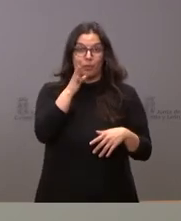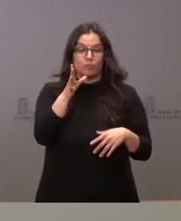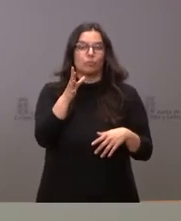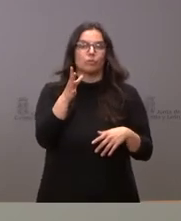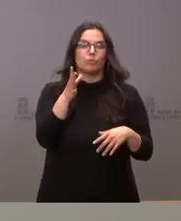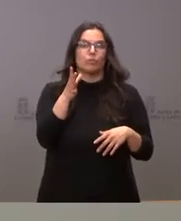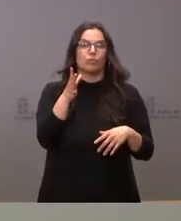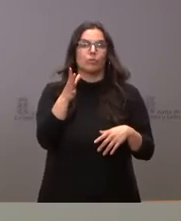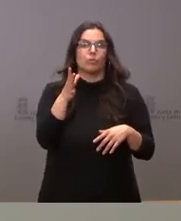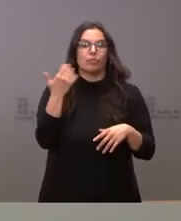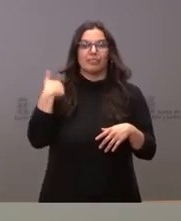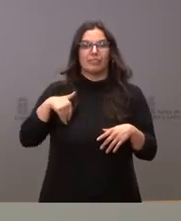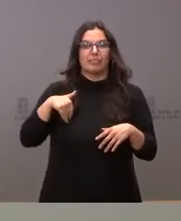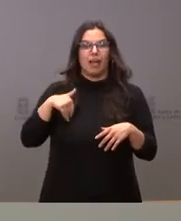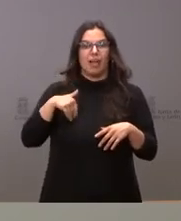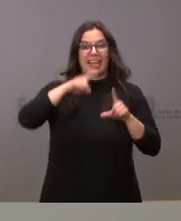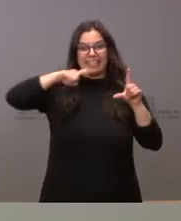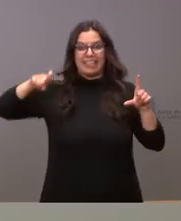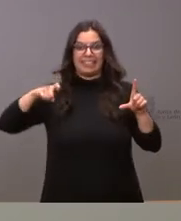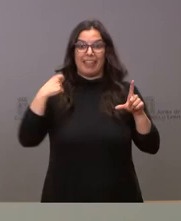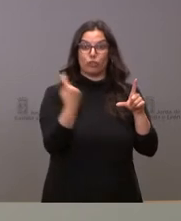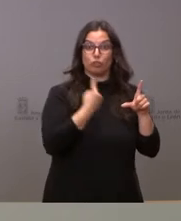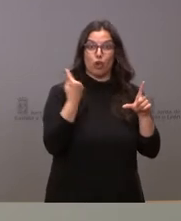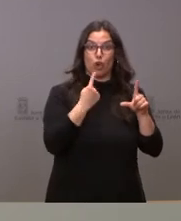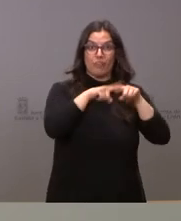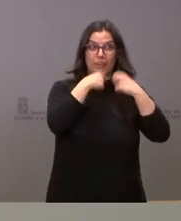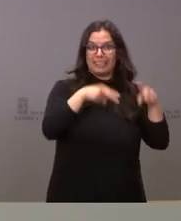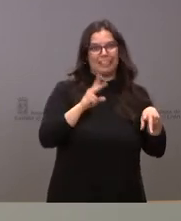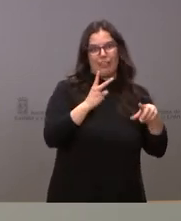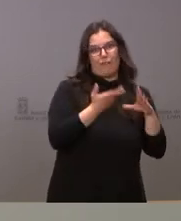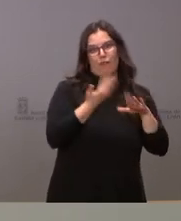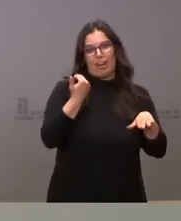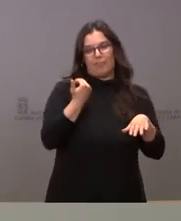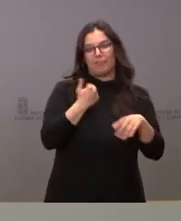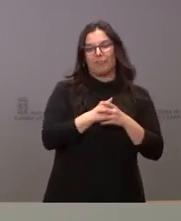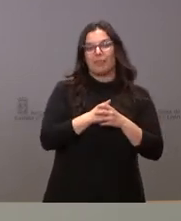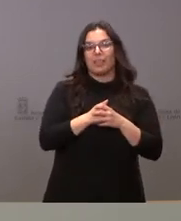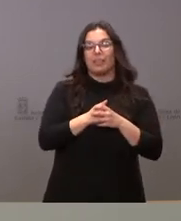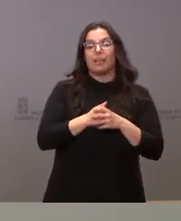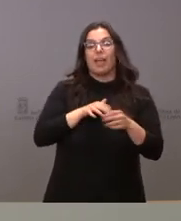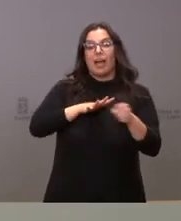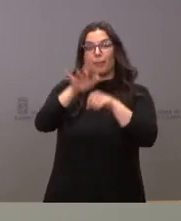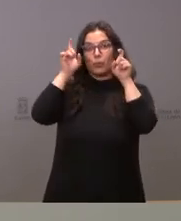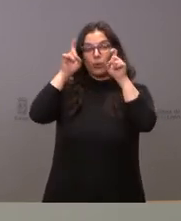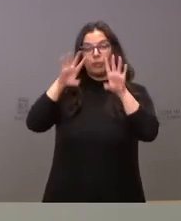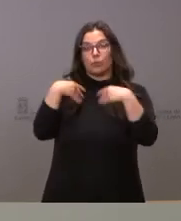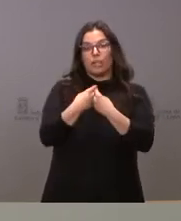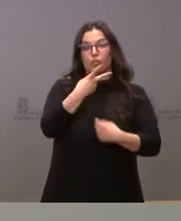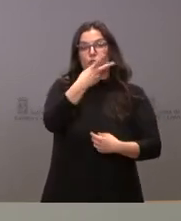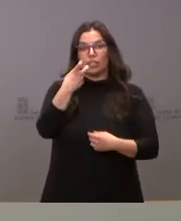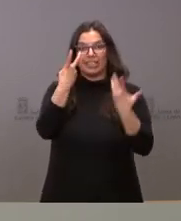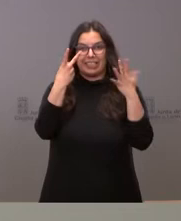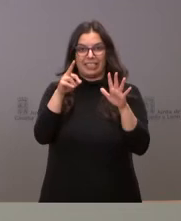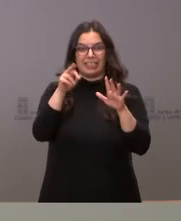deja de figurar como estadística de menor no acompañado. Y en el ámbito educativo son ya doscientas setenta